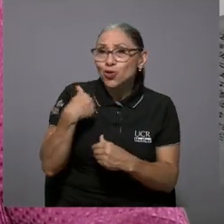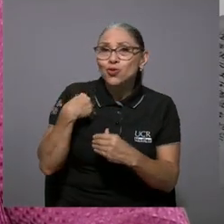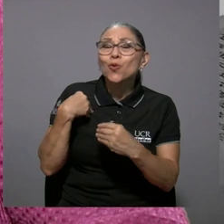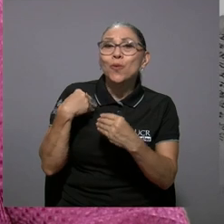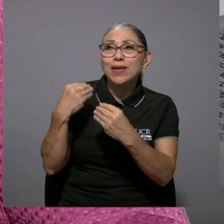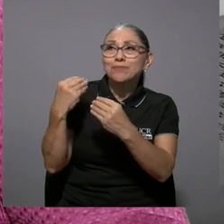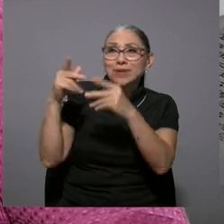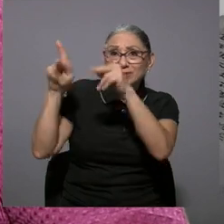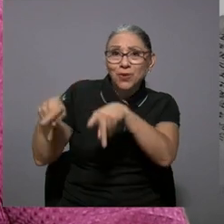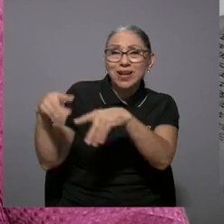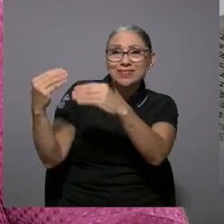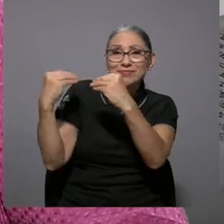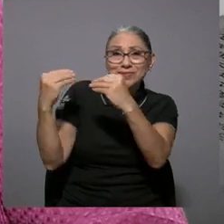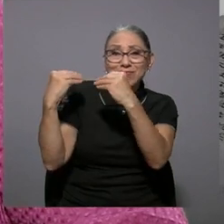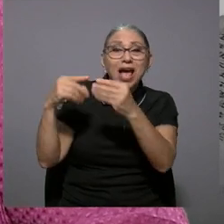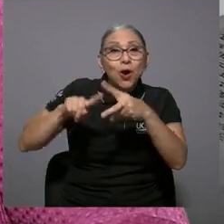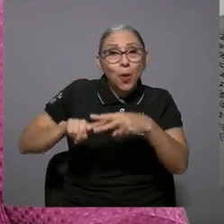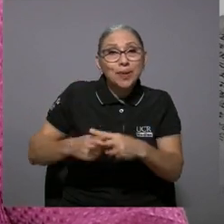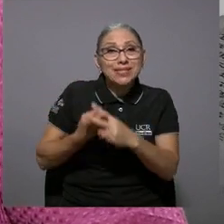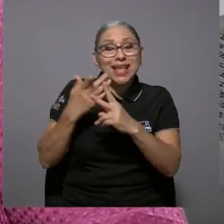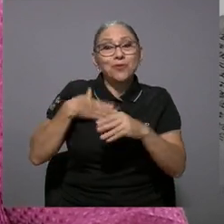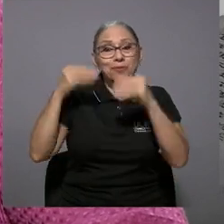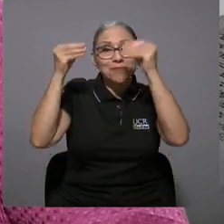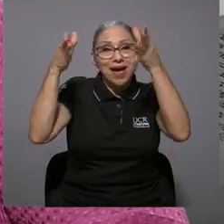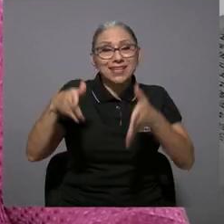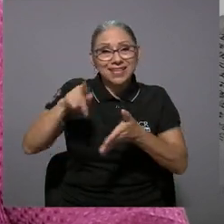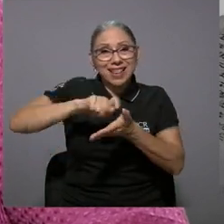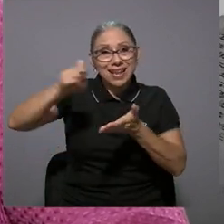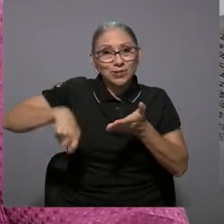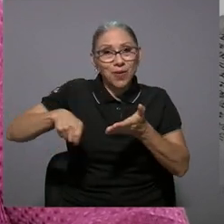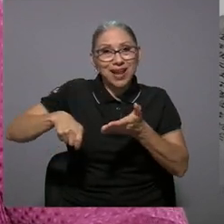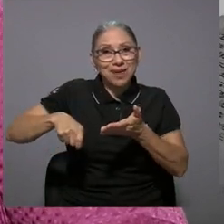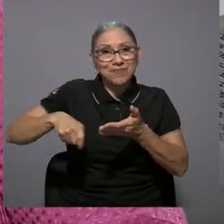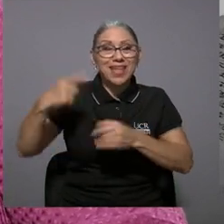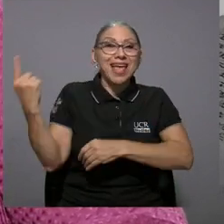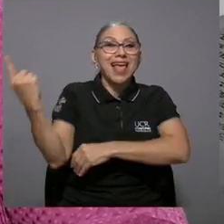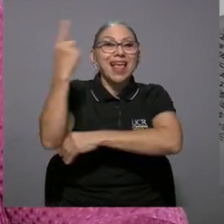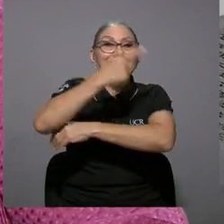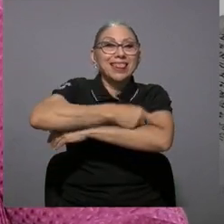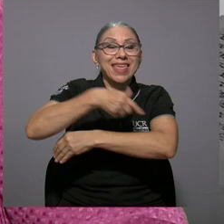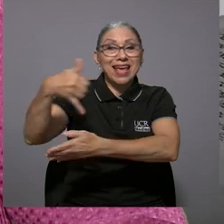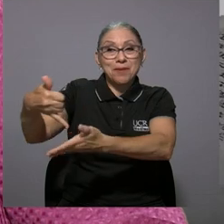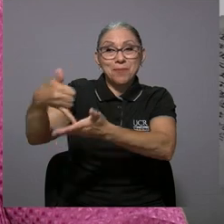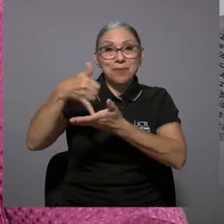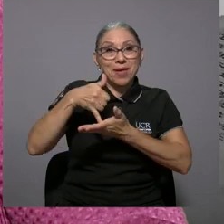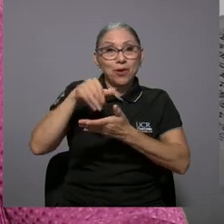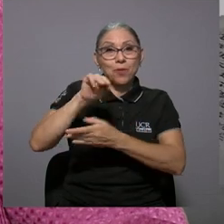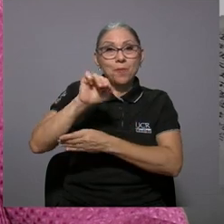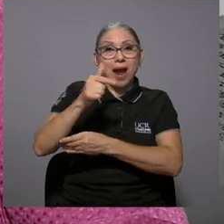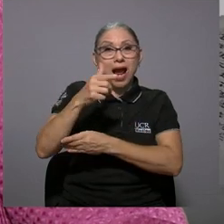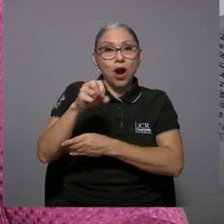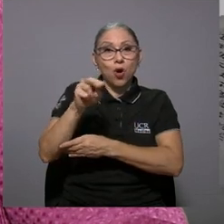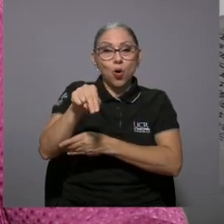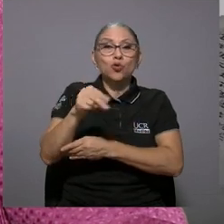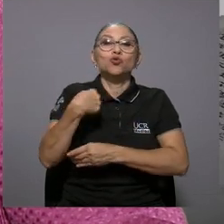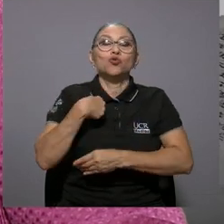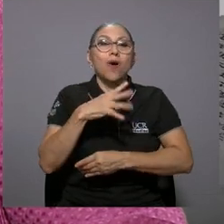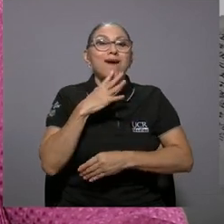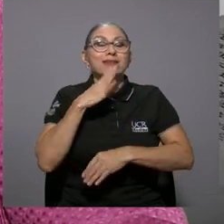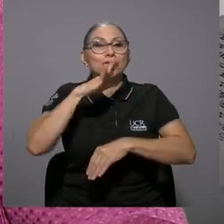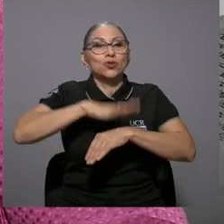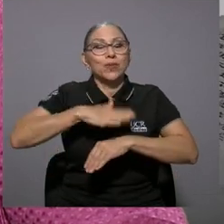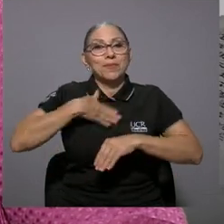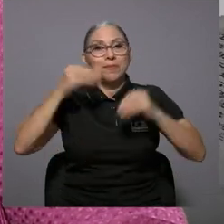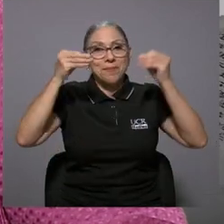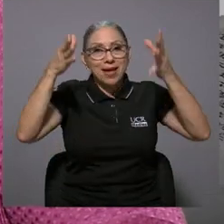mencionaba antes, yo tuve mentoras y comenzando por mi maestra de la escuela. El día que me entregaron el